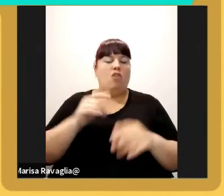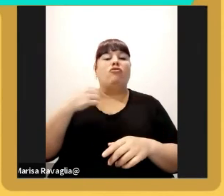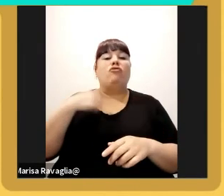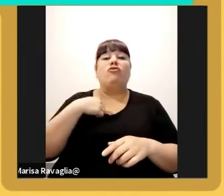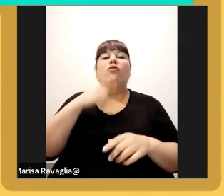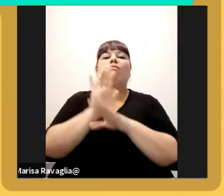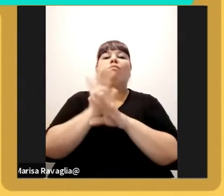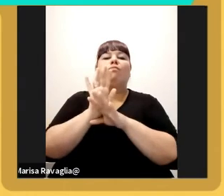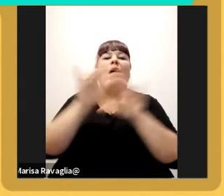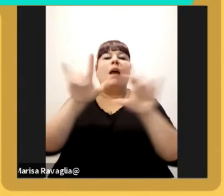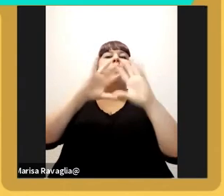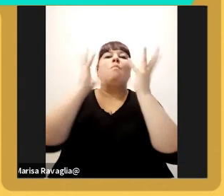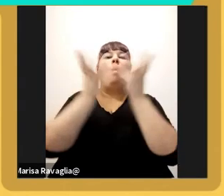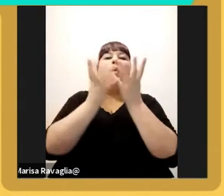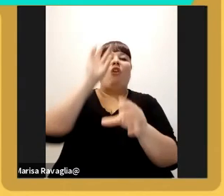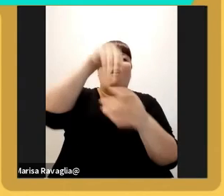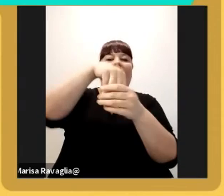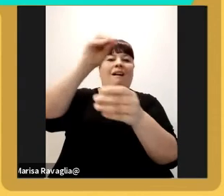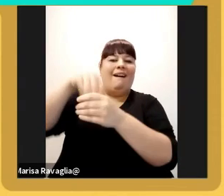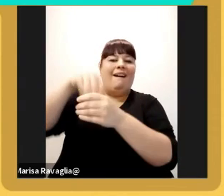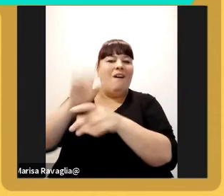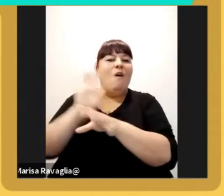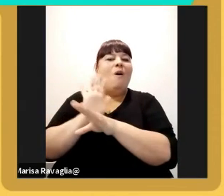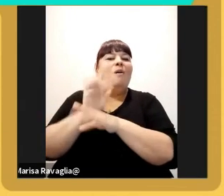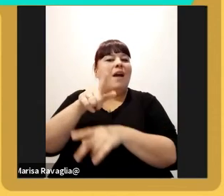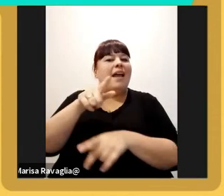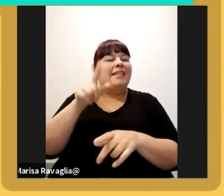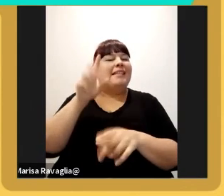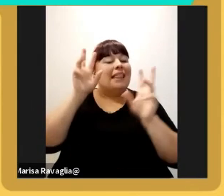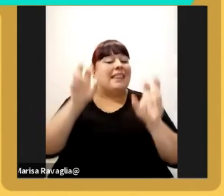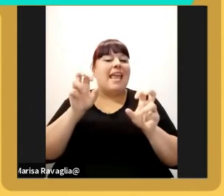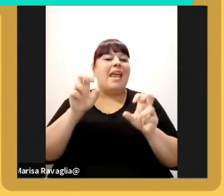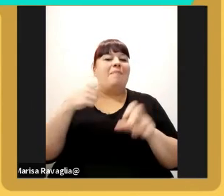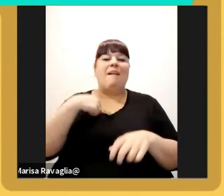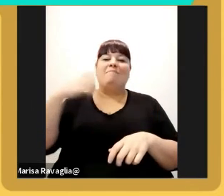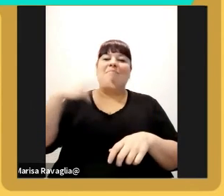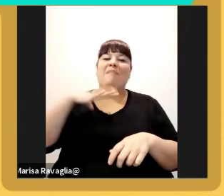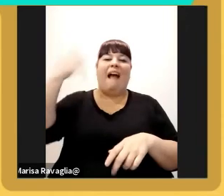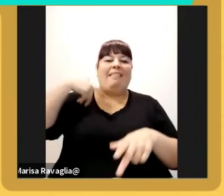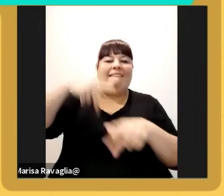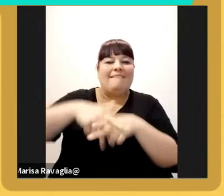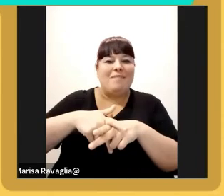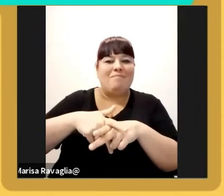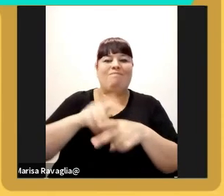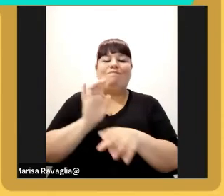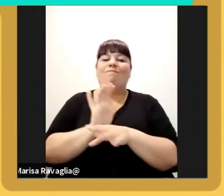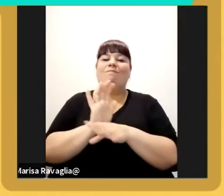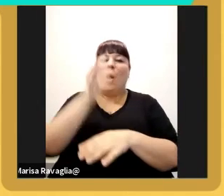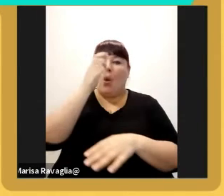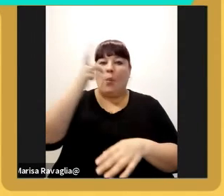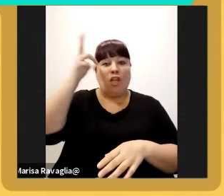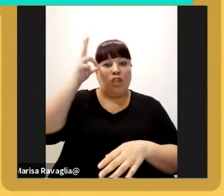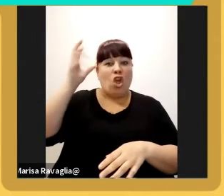internacionalización que es una de las partes que tal vez me faltó terminar en estos 28 años que